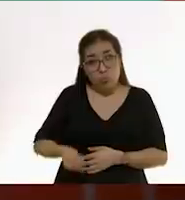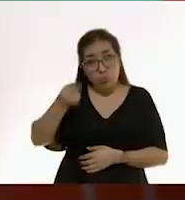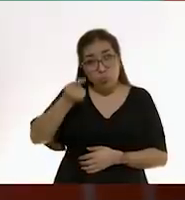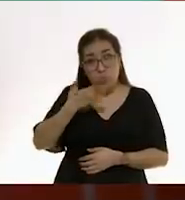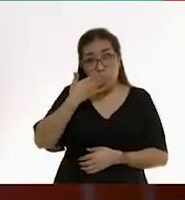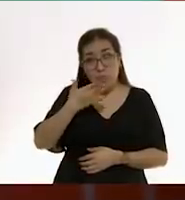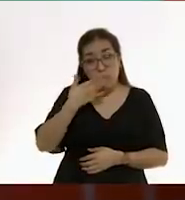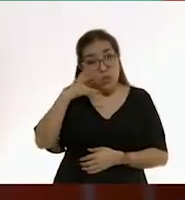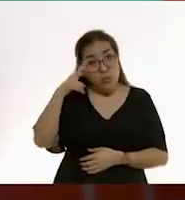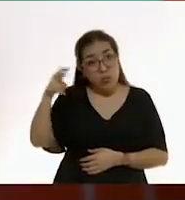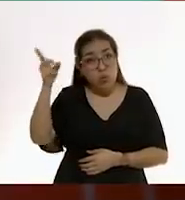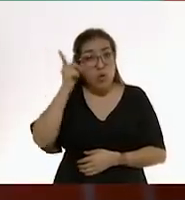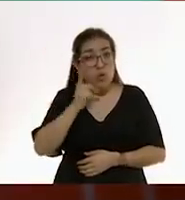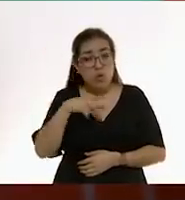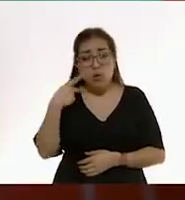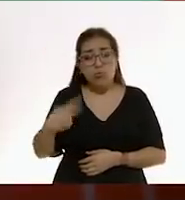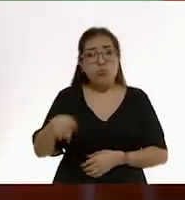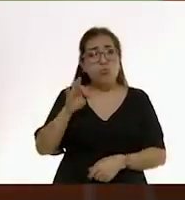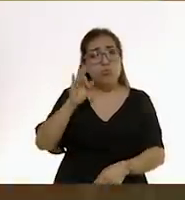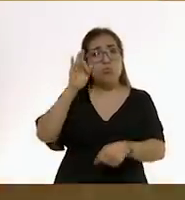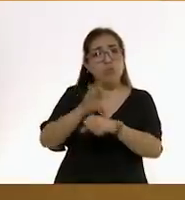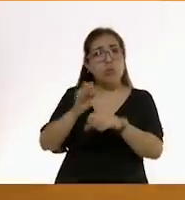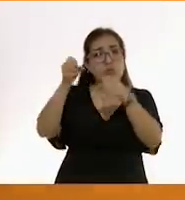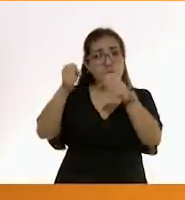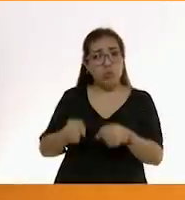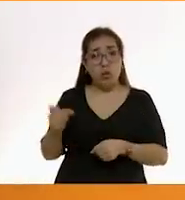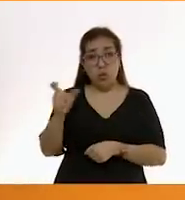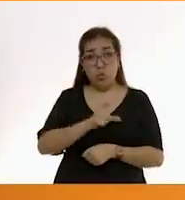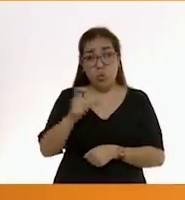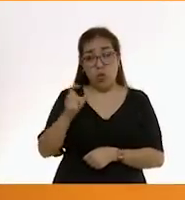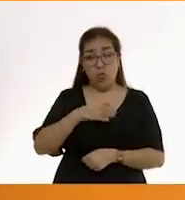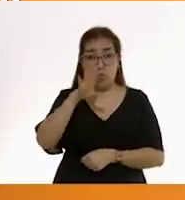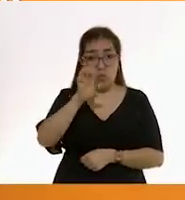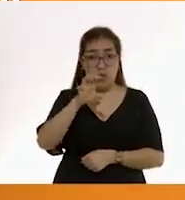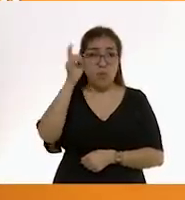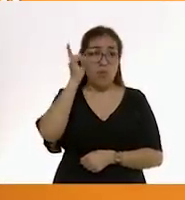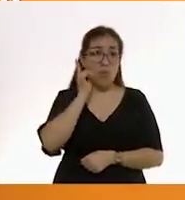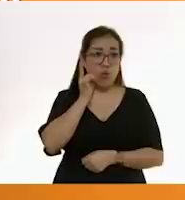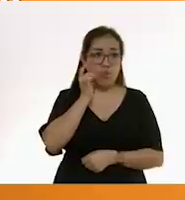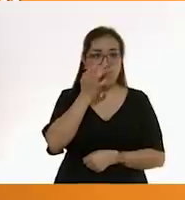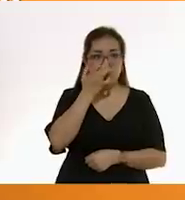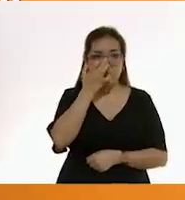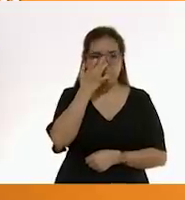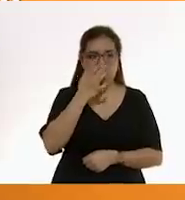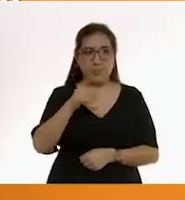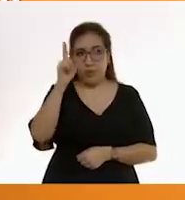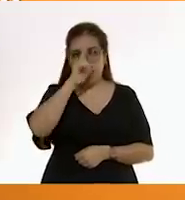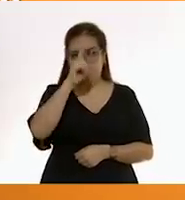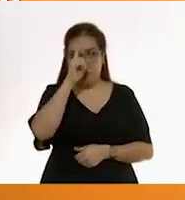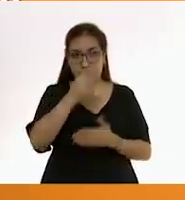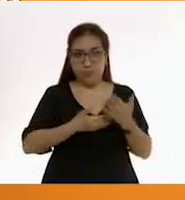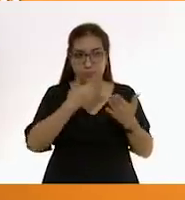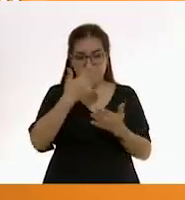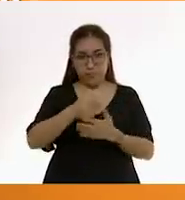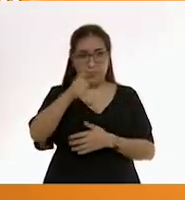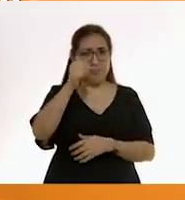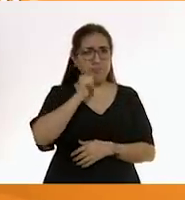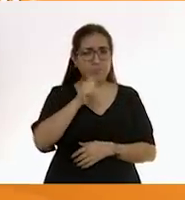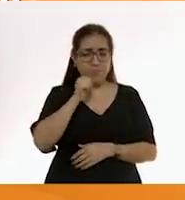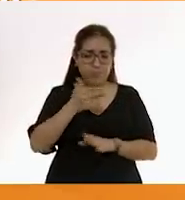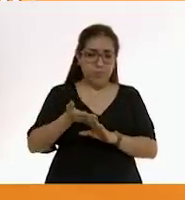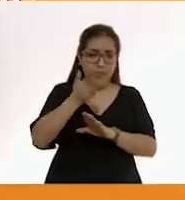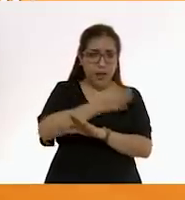bebé? ¿Qué medidas de seguridad utilizas durante el sueño del bebé? Tip para una crianza amorosa crea una rutina